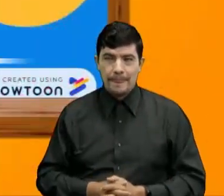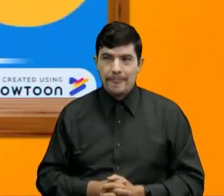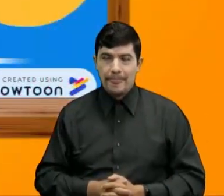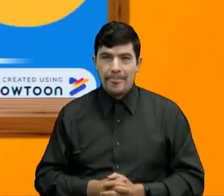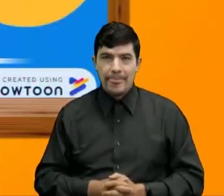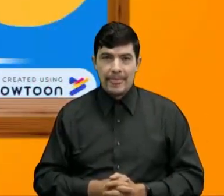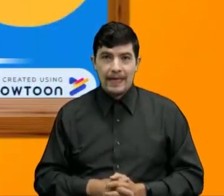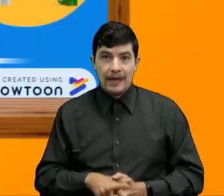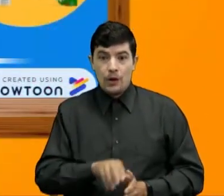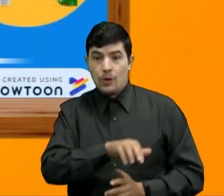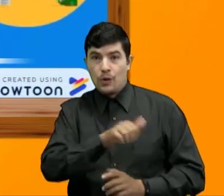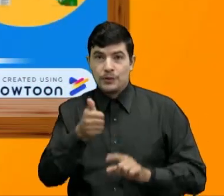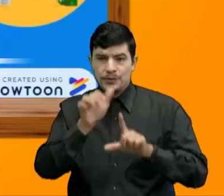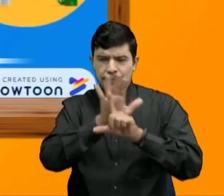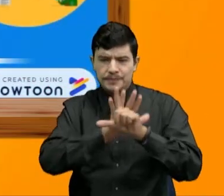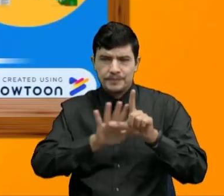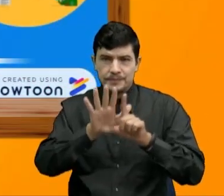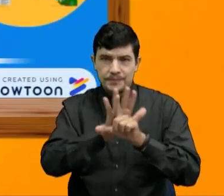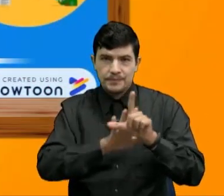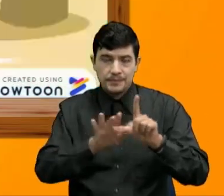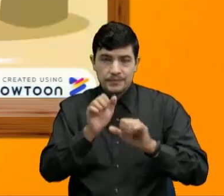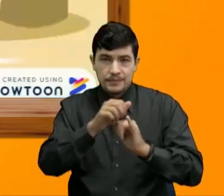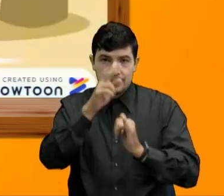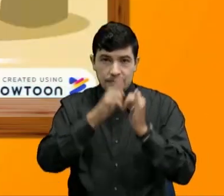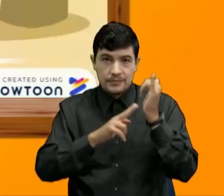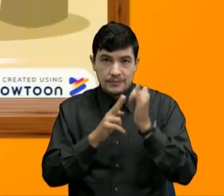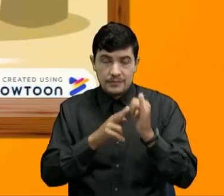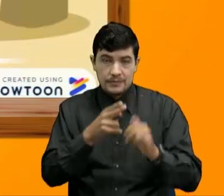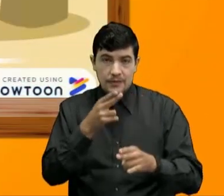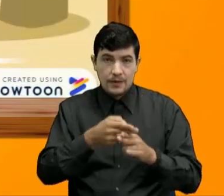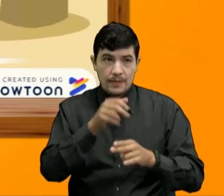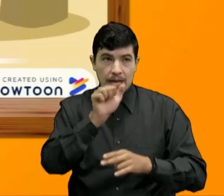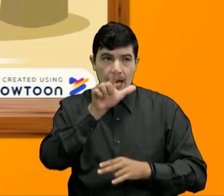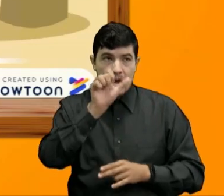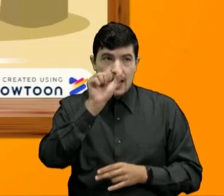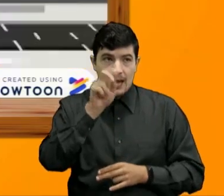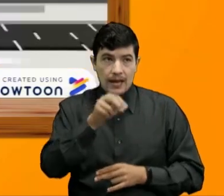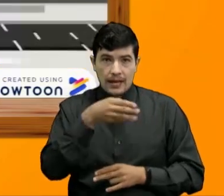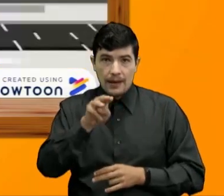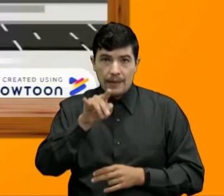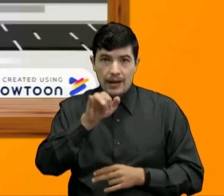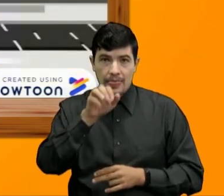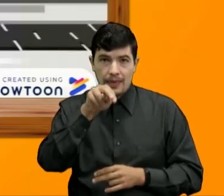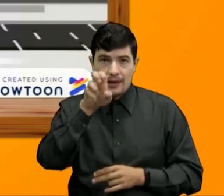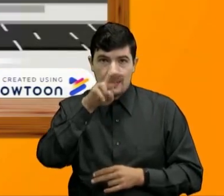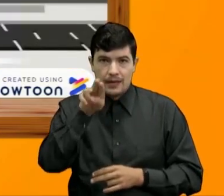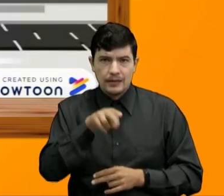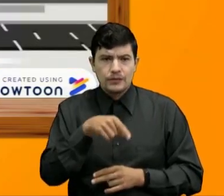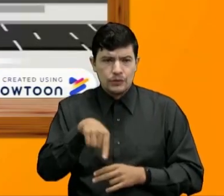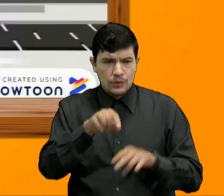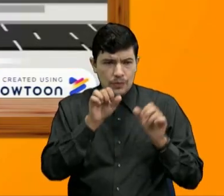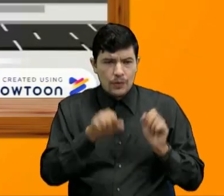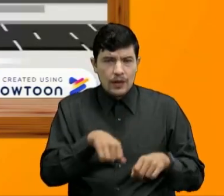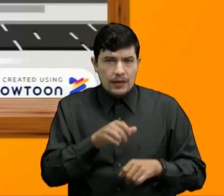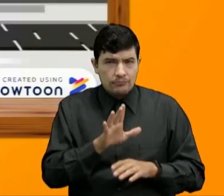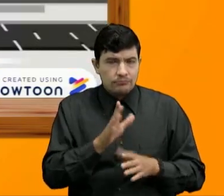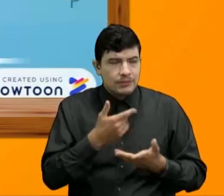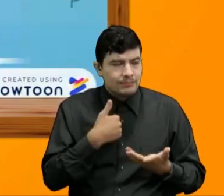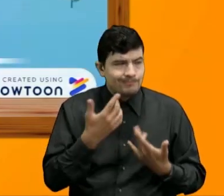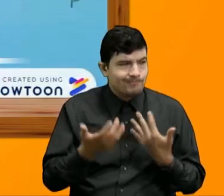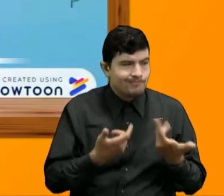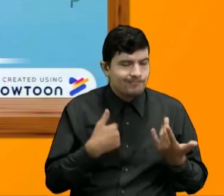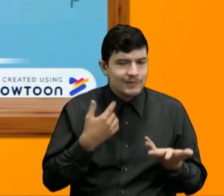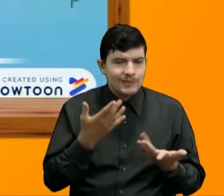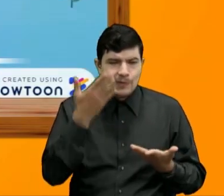En este video del canal Alan Martínez Podrás ayudar a Sebastián A llegar al barrio de su amiga Isabel